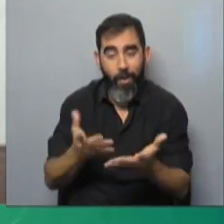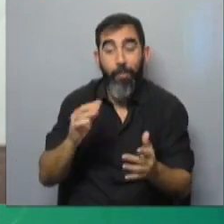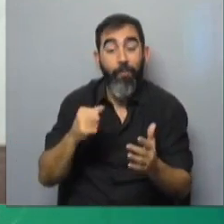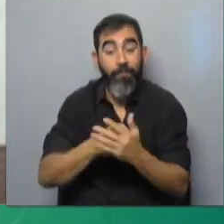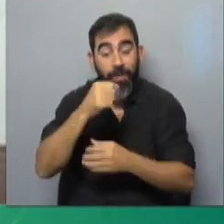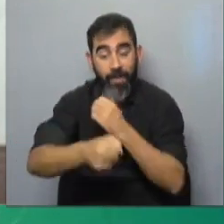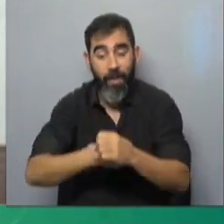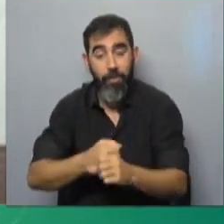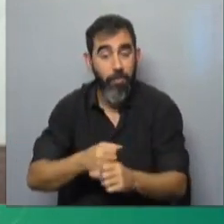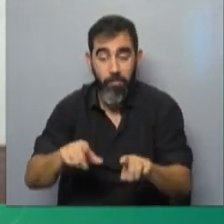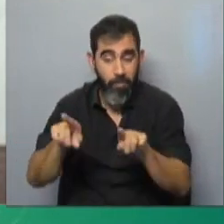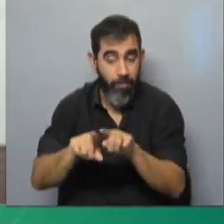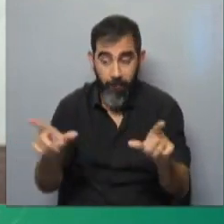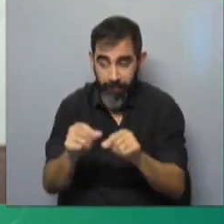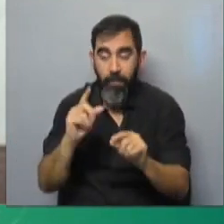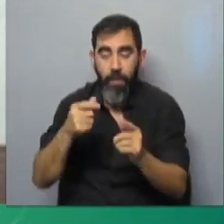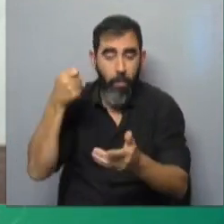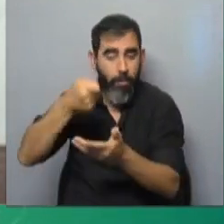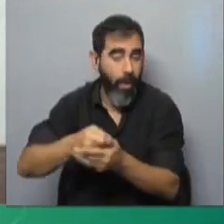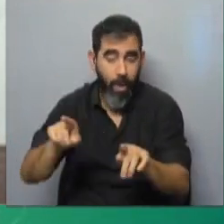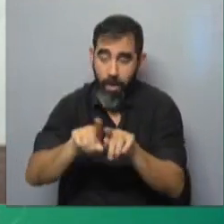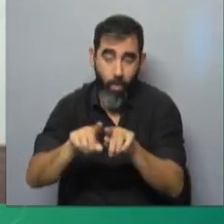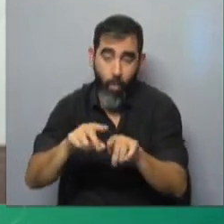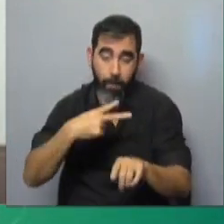pero a fin de año. Pasa raya y nos va a cobrar.